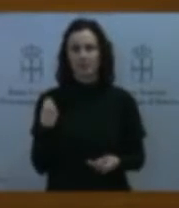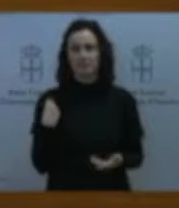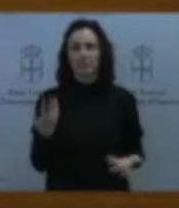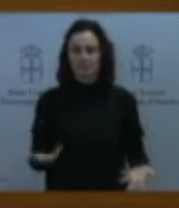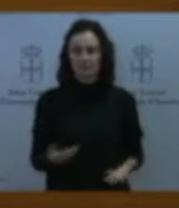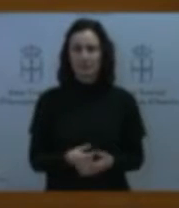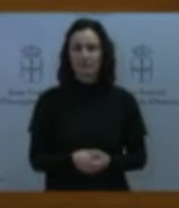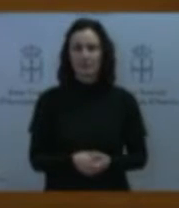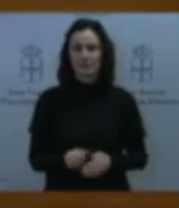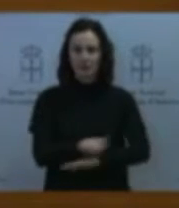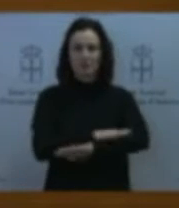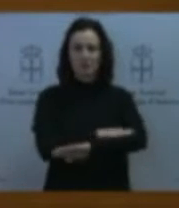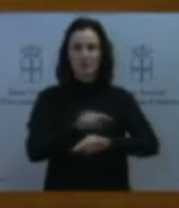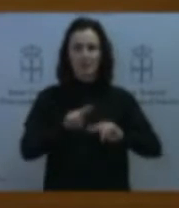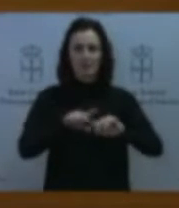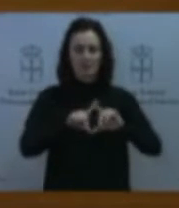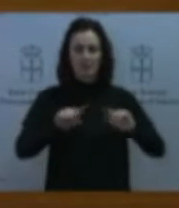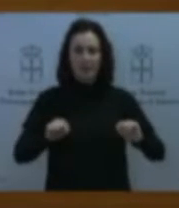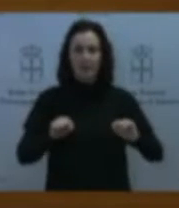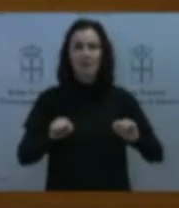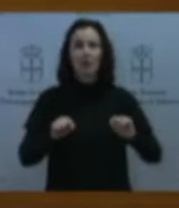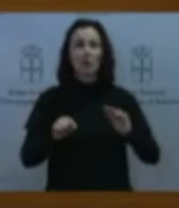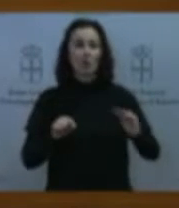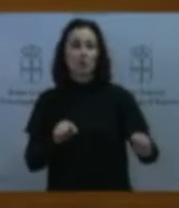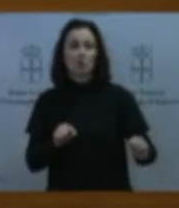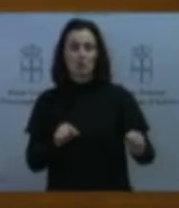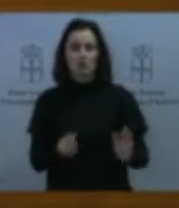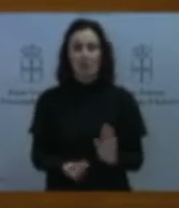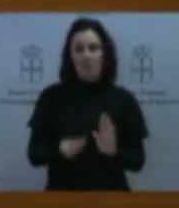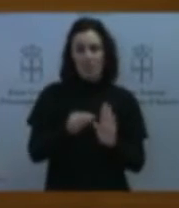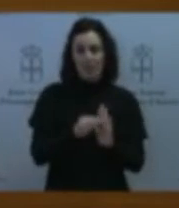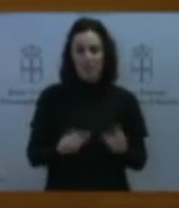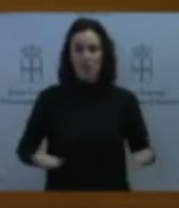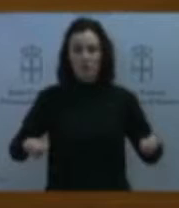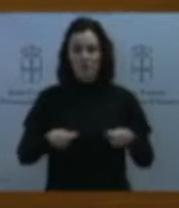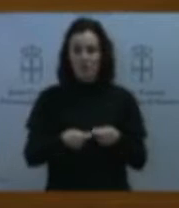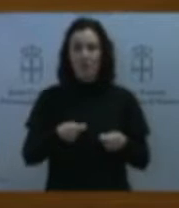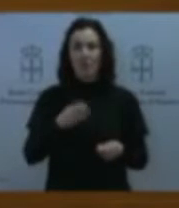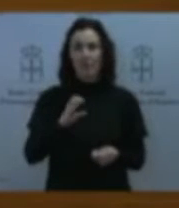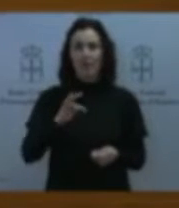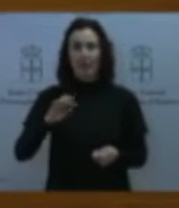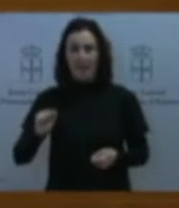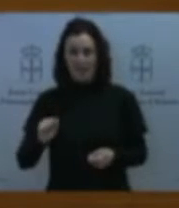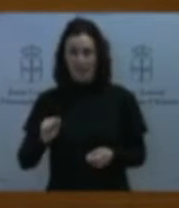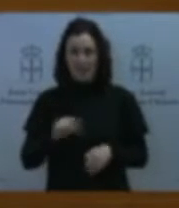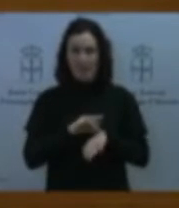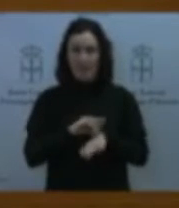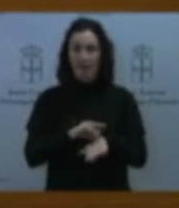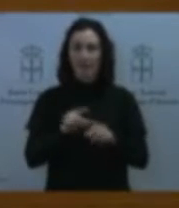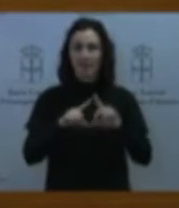Asturias, formando parte del Consorcio de Transportes de Asturias y la Agencia Asturiana del Transporte del Foro de Movilidad de Gijón,